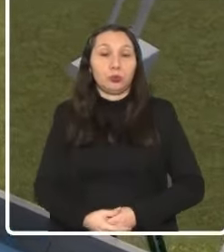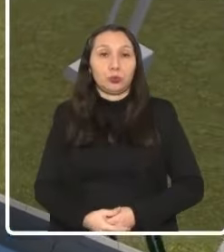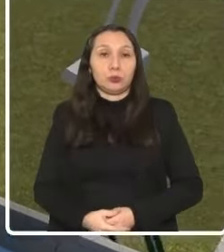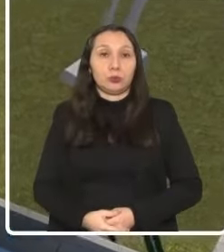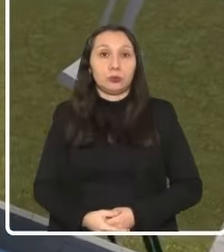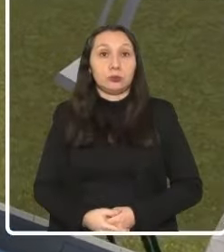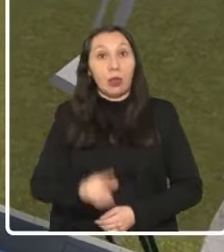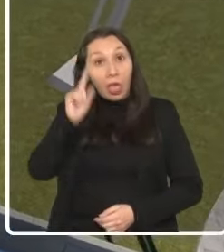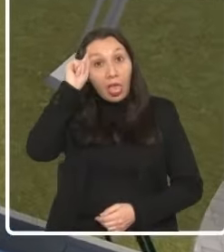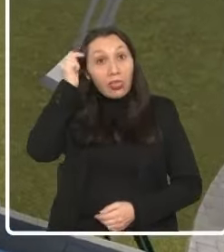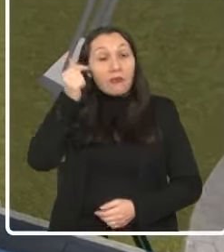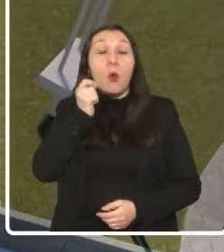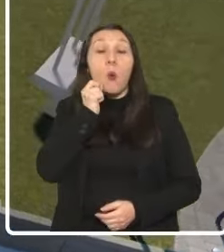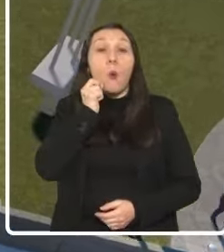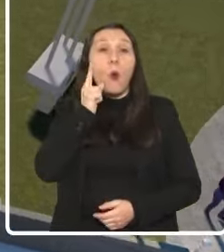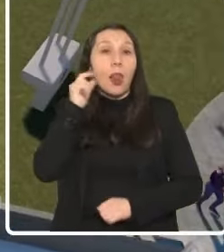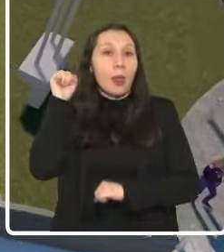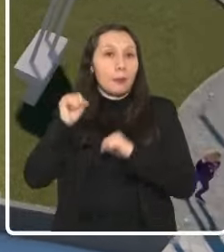Adivinen cuál.